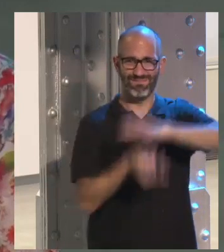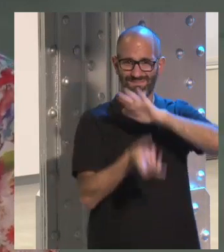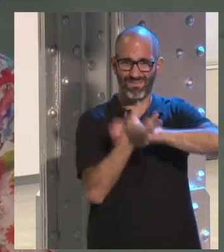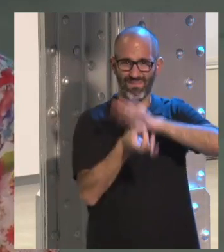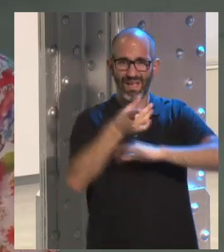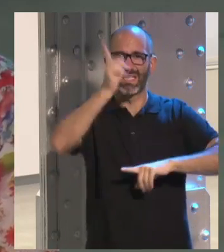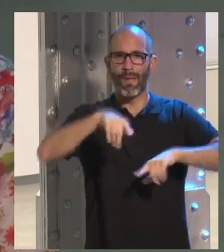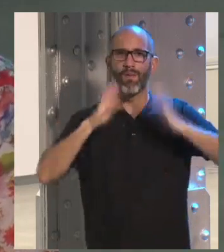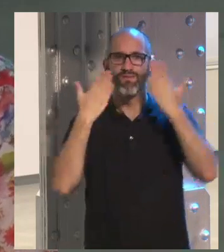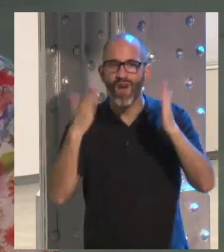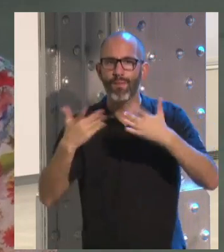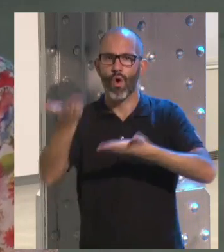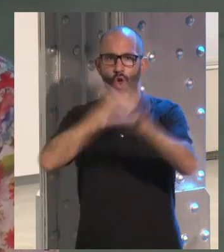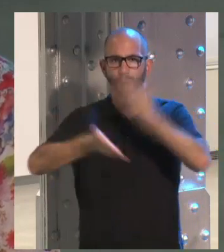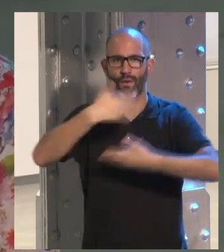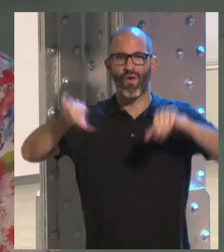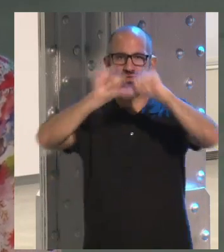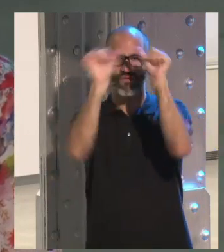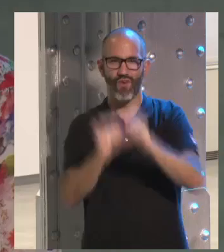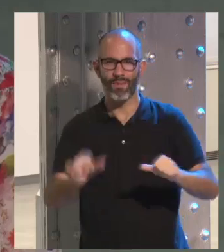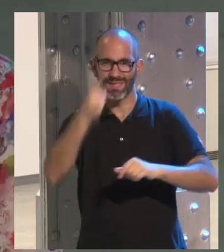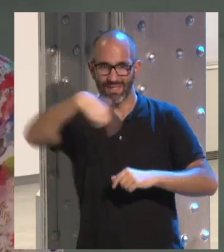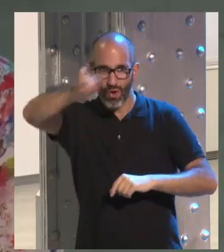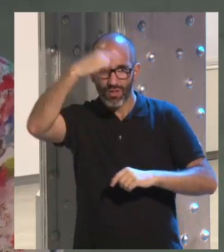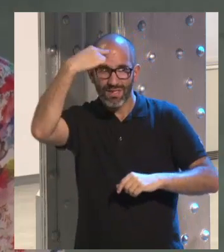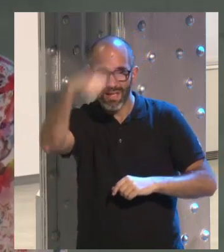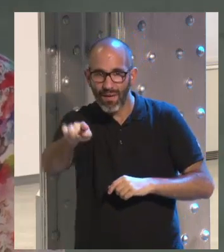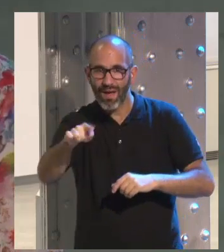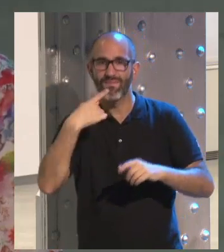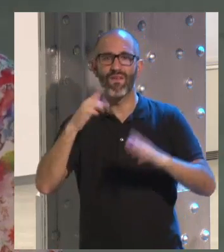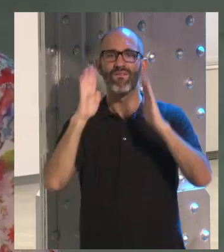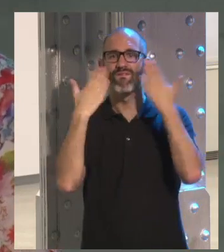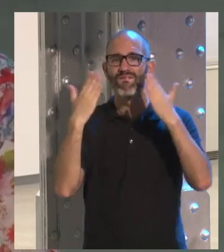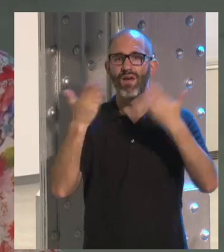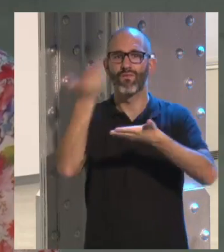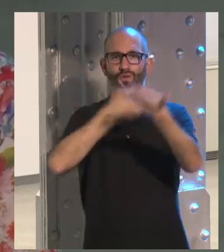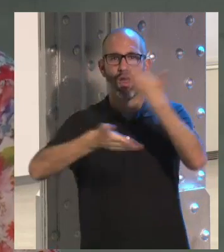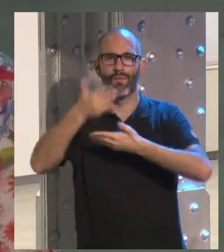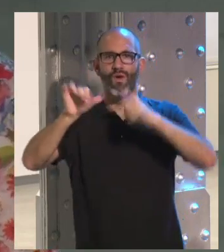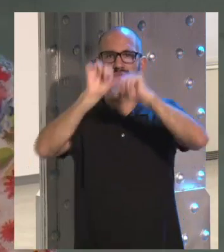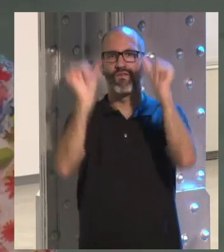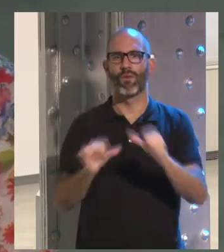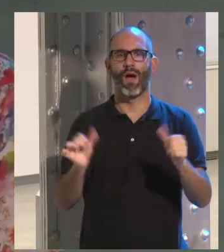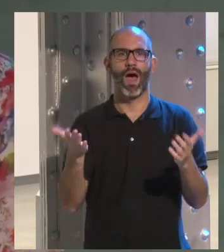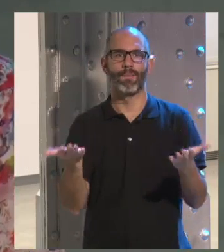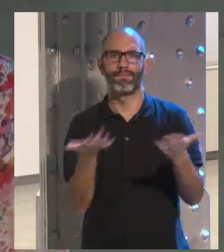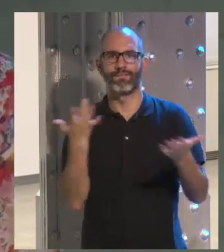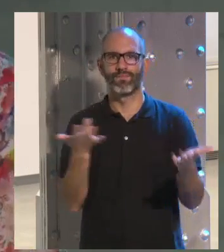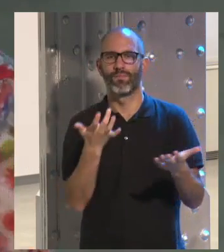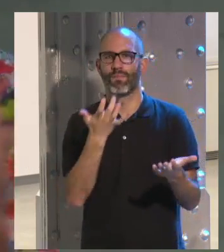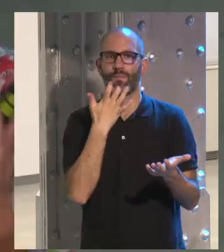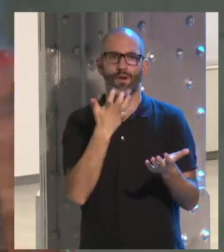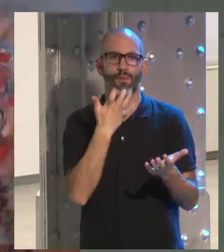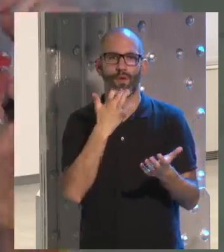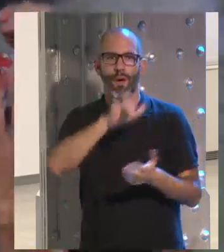como también Facebook, bueno, pues colaboró de esa forma de cómo las personas que en un momento dado